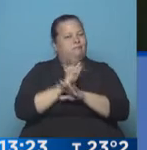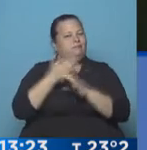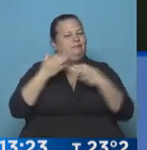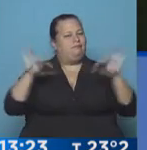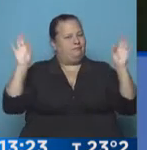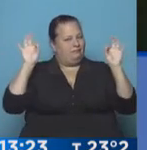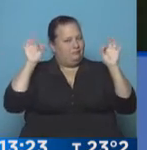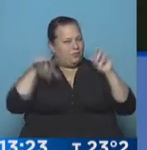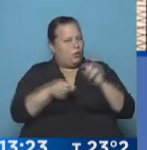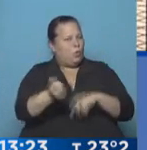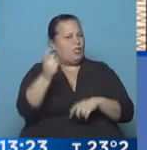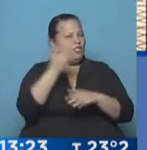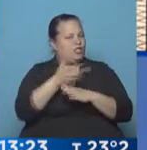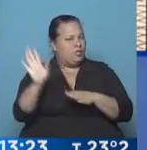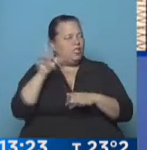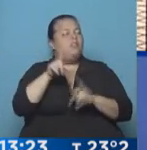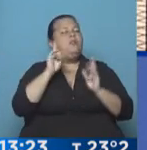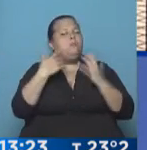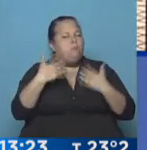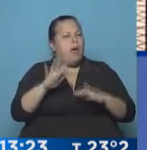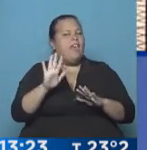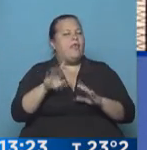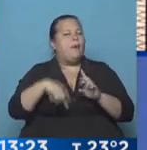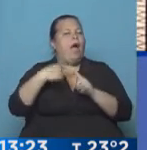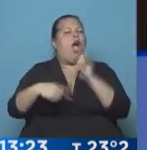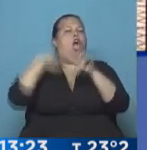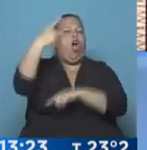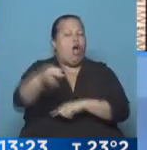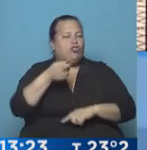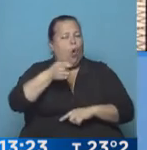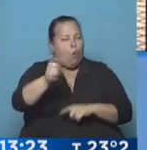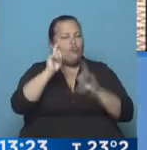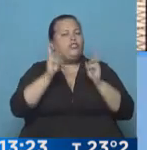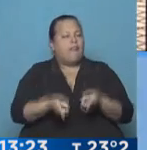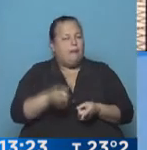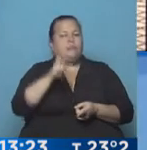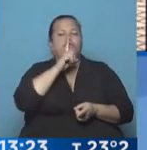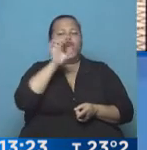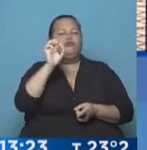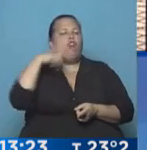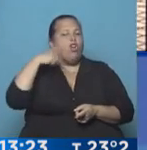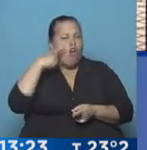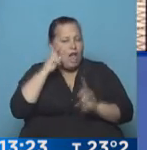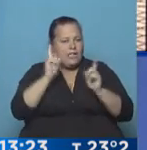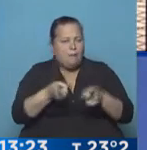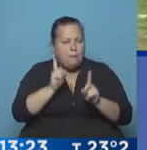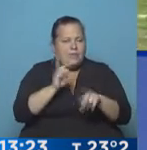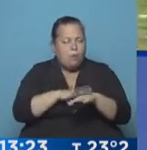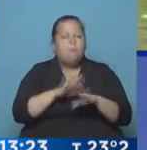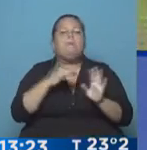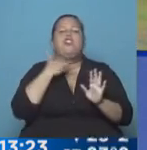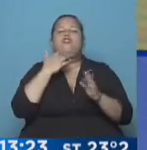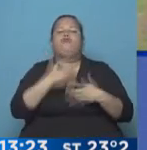afuera de este juicio y que probablemente entre en otro juicio que también lo tiene a Toñoli como protagonista, pero que no se